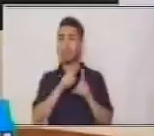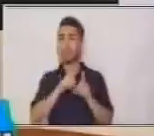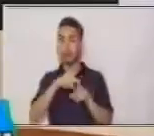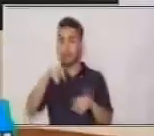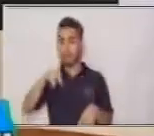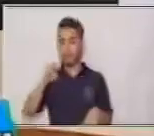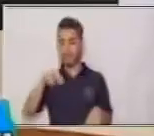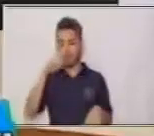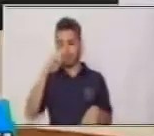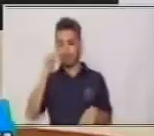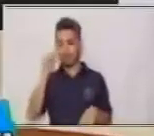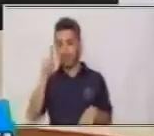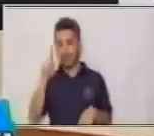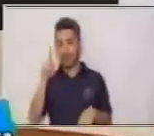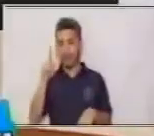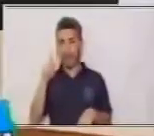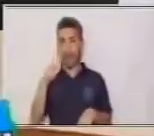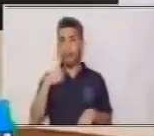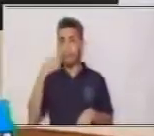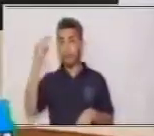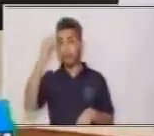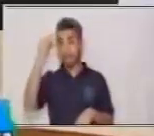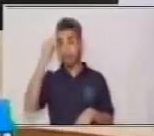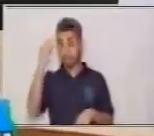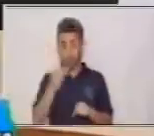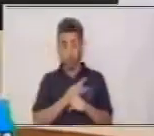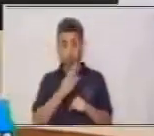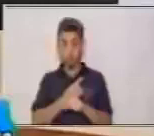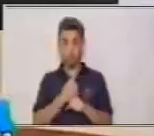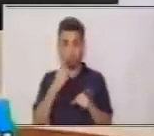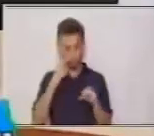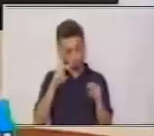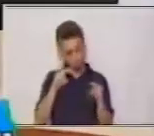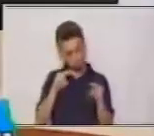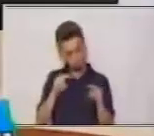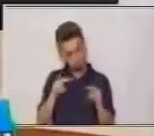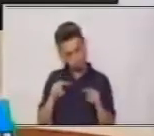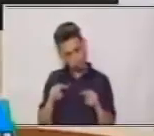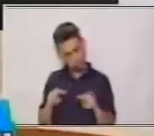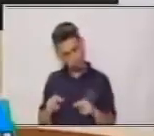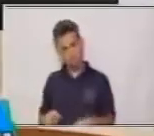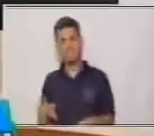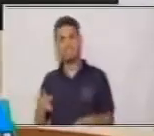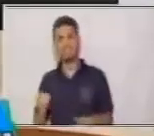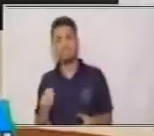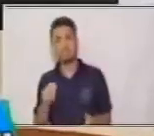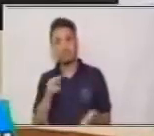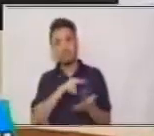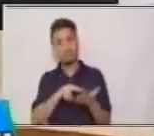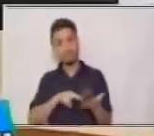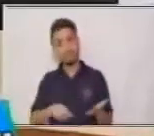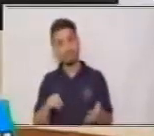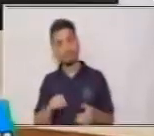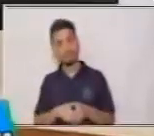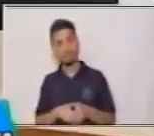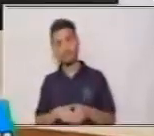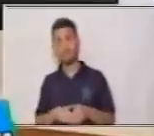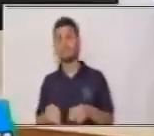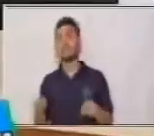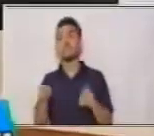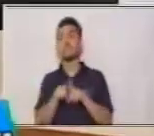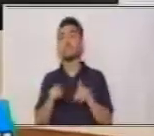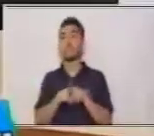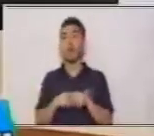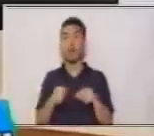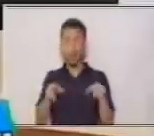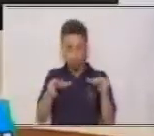Utilizamos nuestra mente para descifrar lo que estamos leyendo. Es una percepción